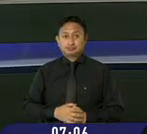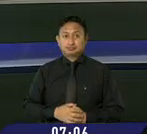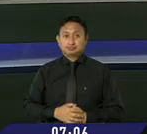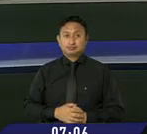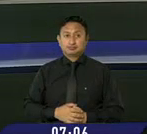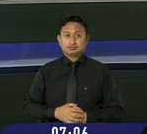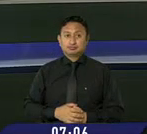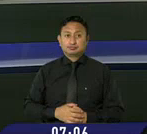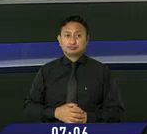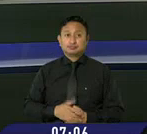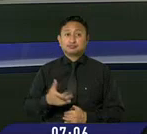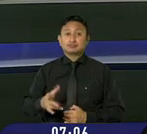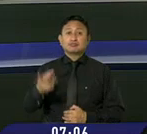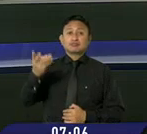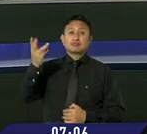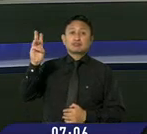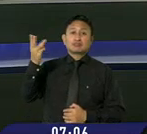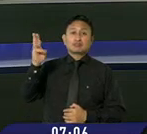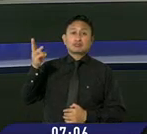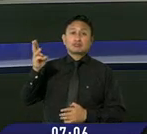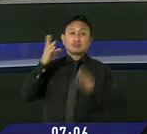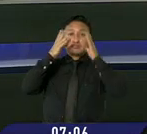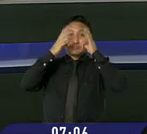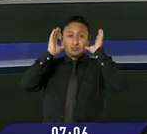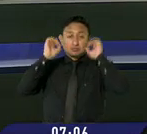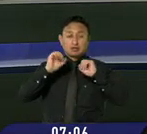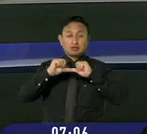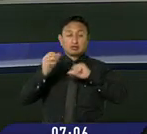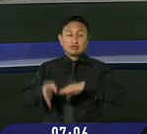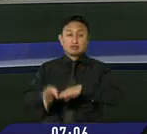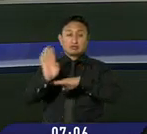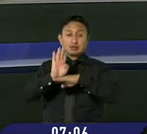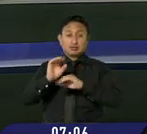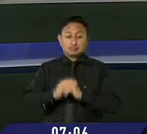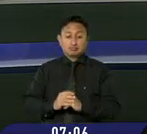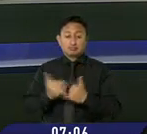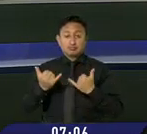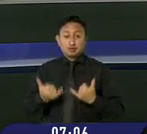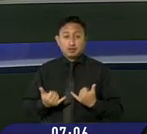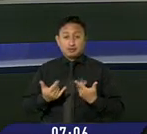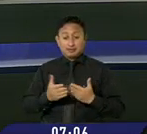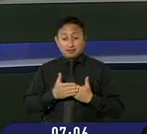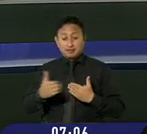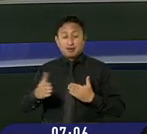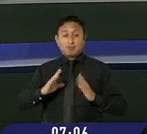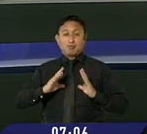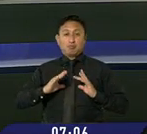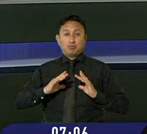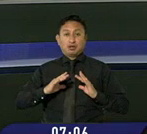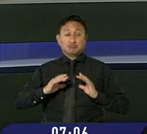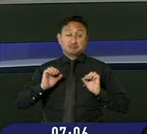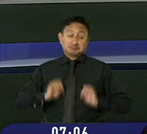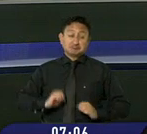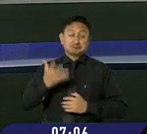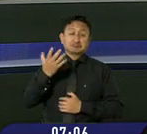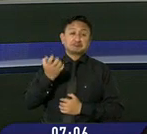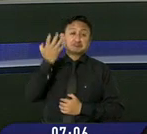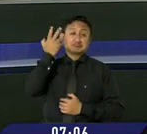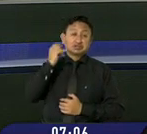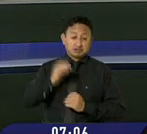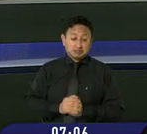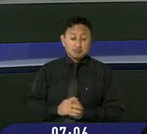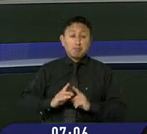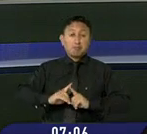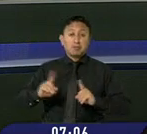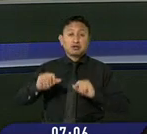Y a partir del 16 de diciembre, la Asamblea Nacional, pues, se toma unas vacaciones, vacancia de 15 días, pero